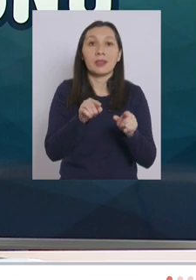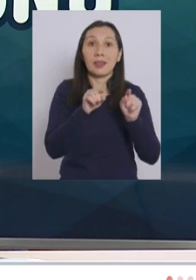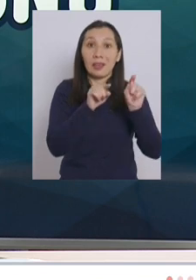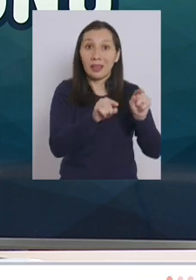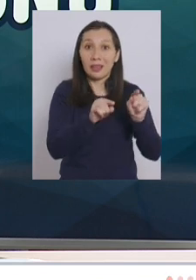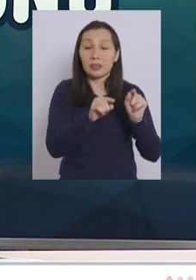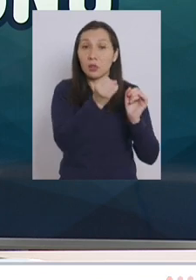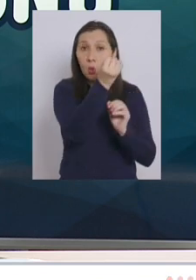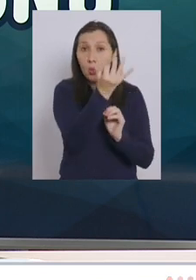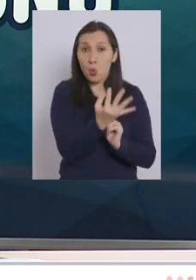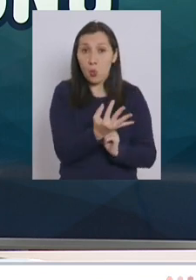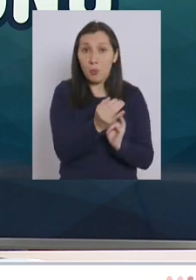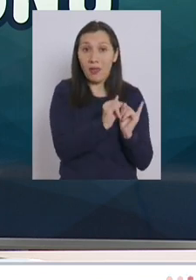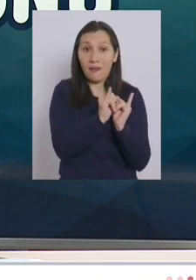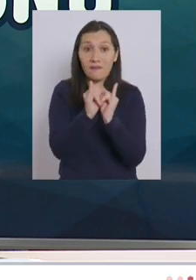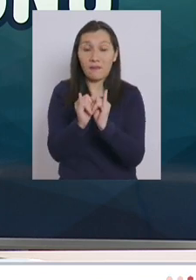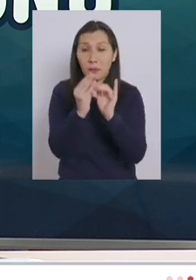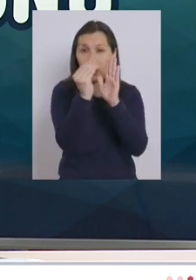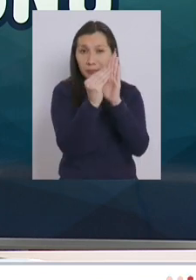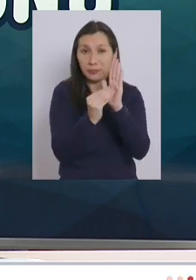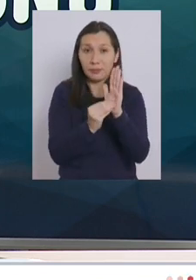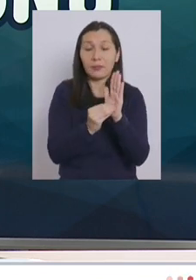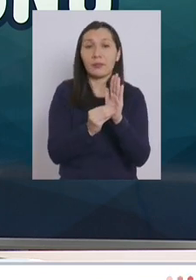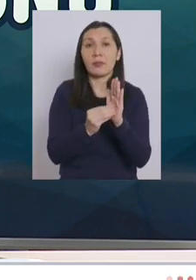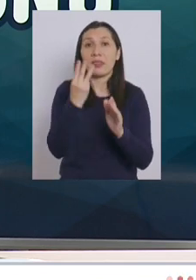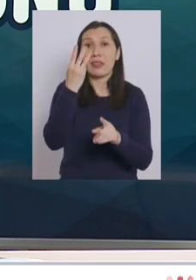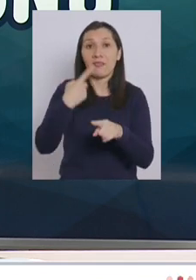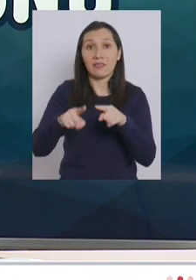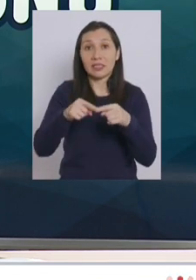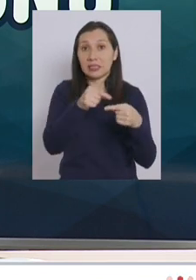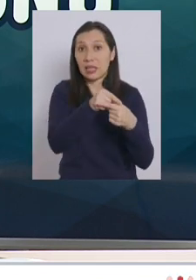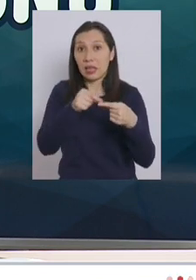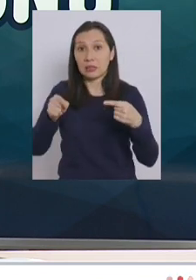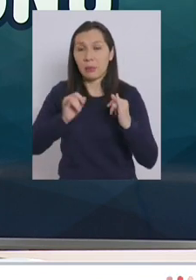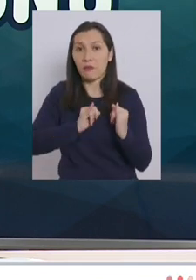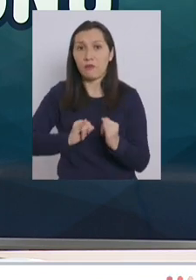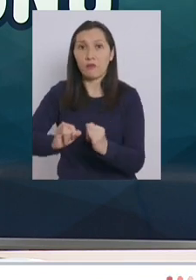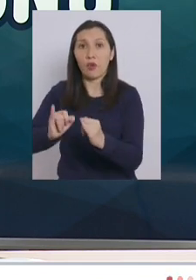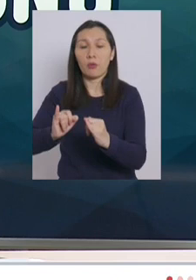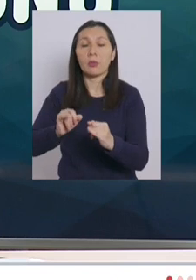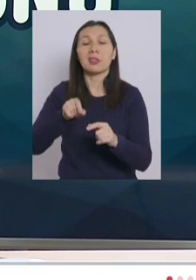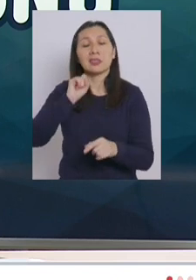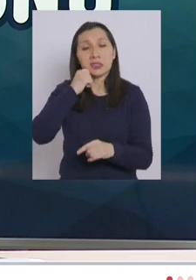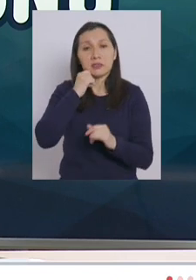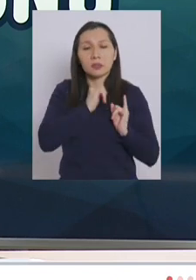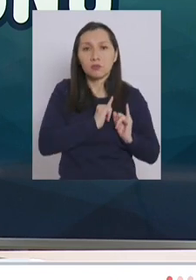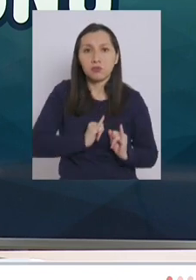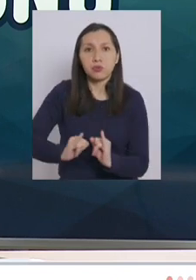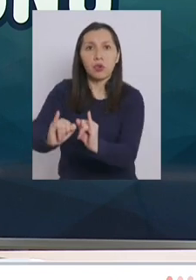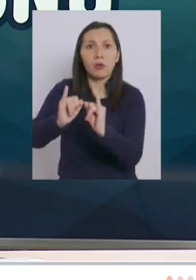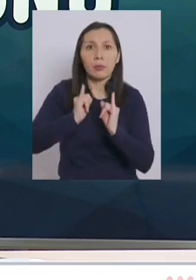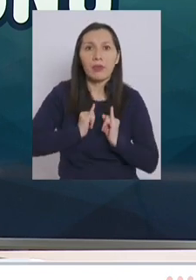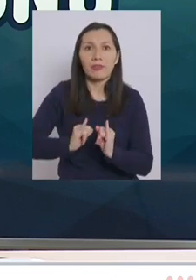esas cifras de estos informes tres veces por semana estamos justamente transmitiendo